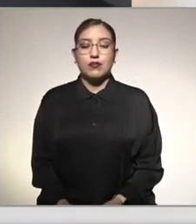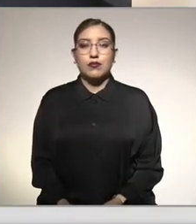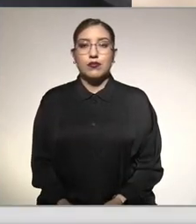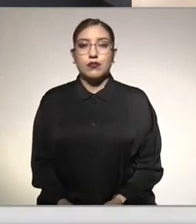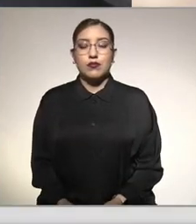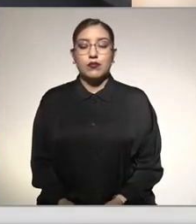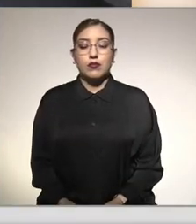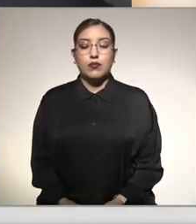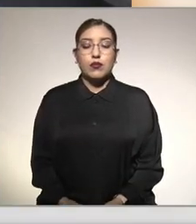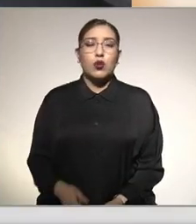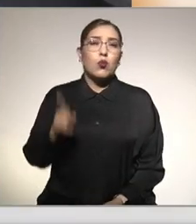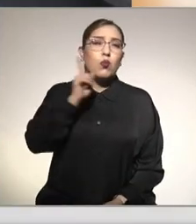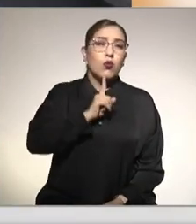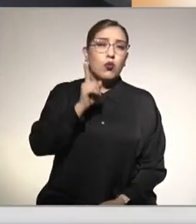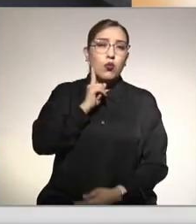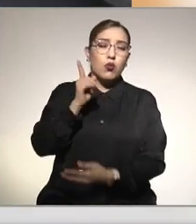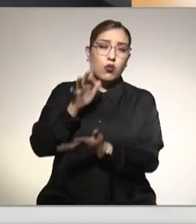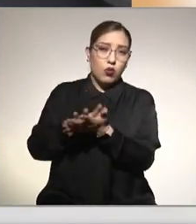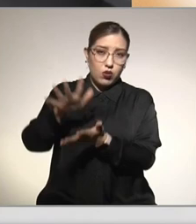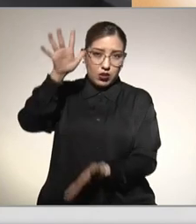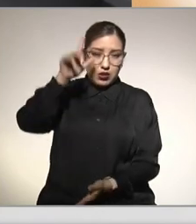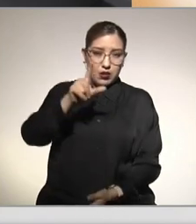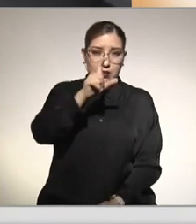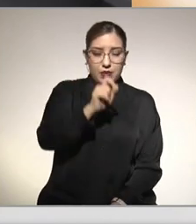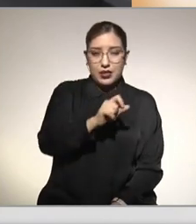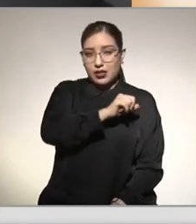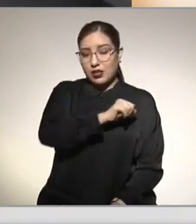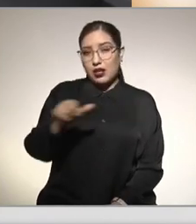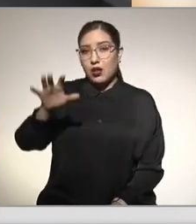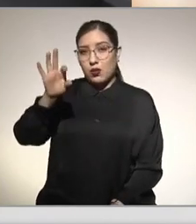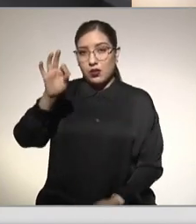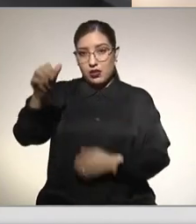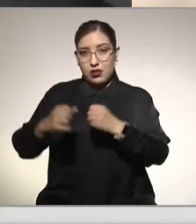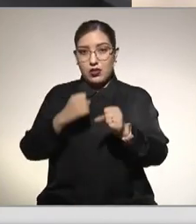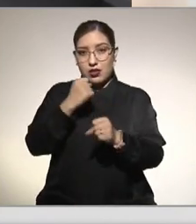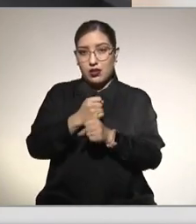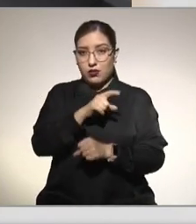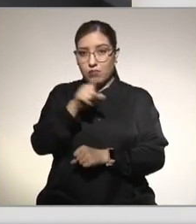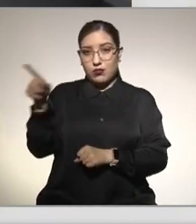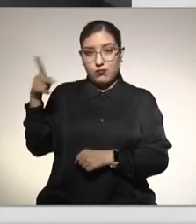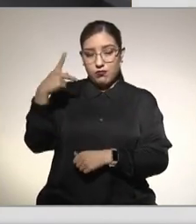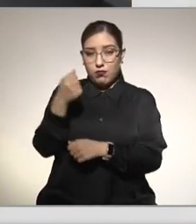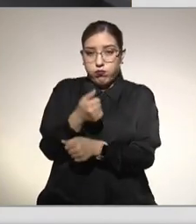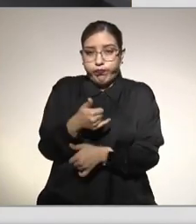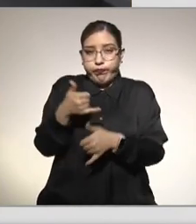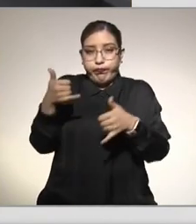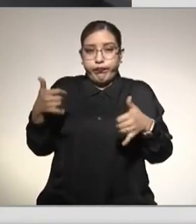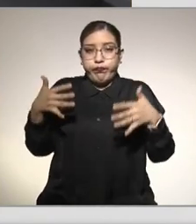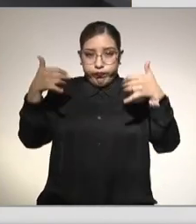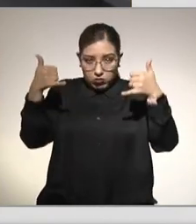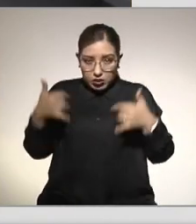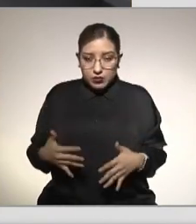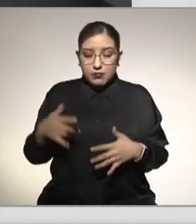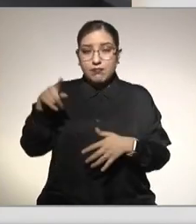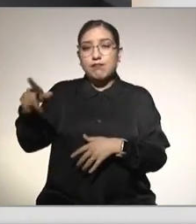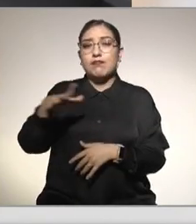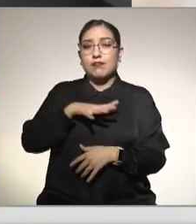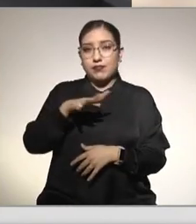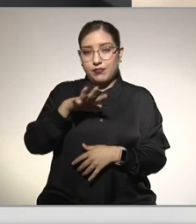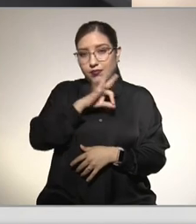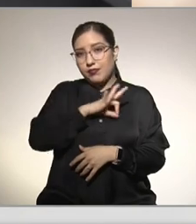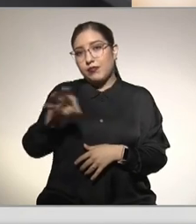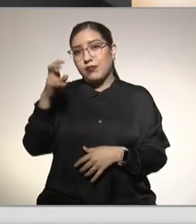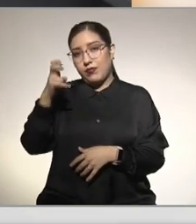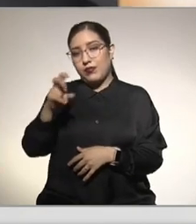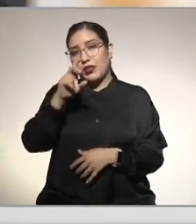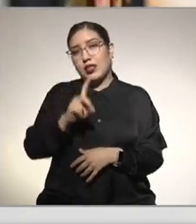20 años, de 20 a 49 años, tienen prevalencia de sobrepeso de un 35.9% y de obesidad de un